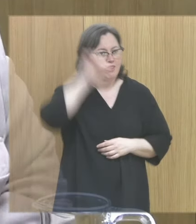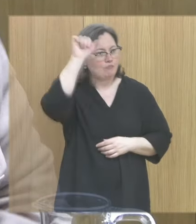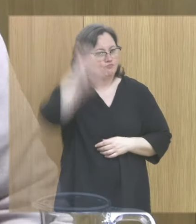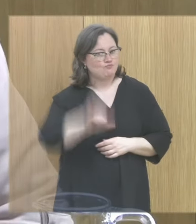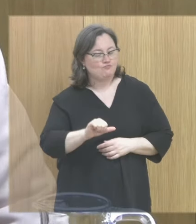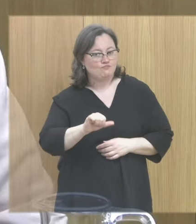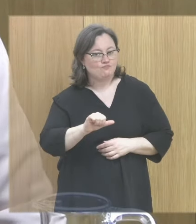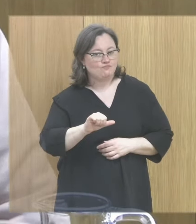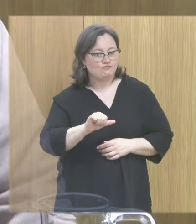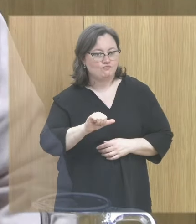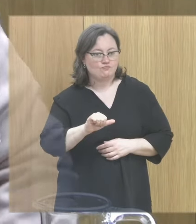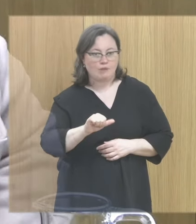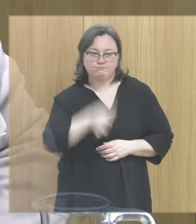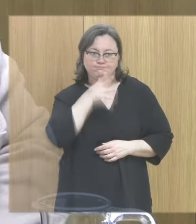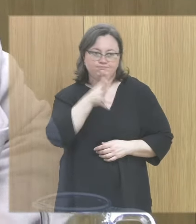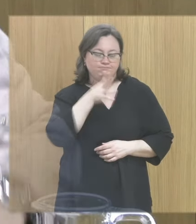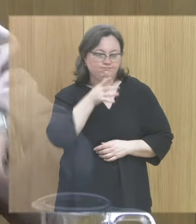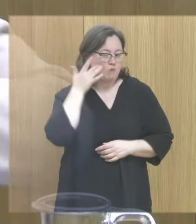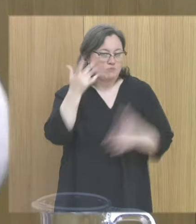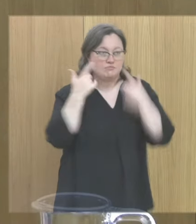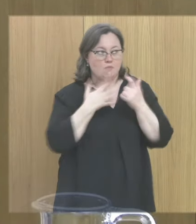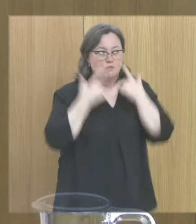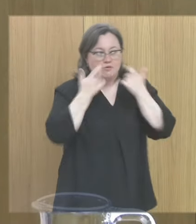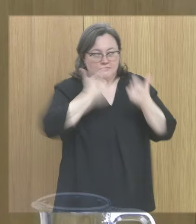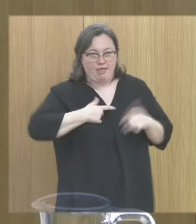estrella, pero es se me va a notar mucho.